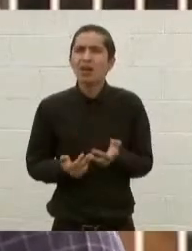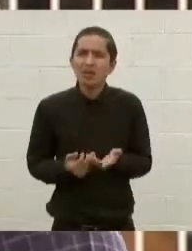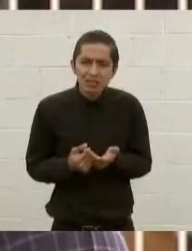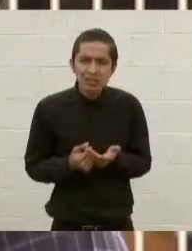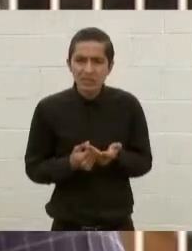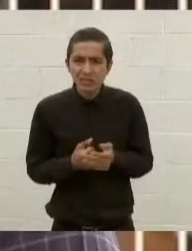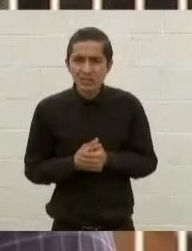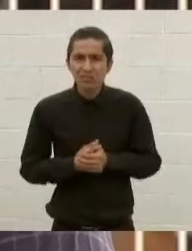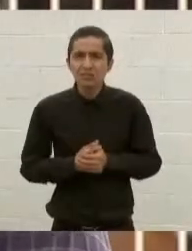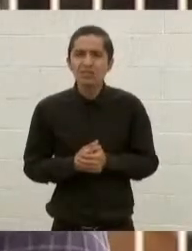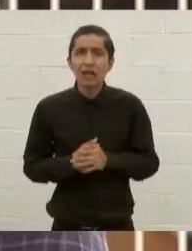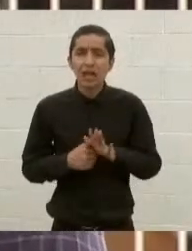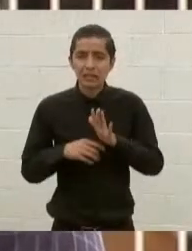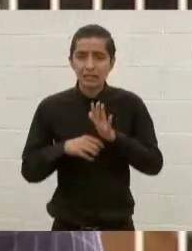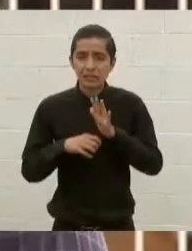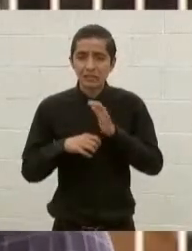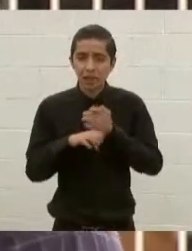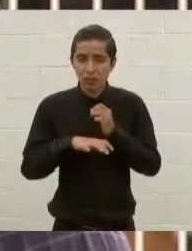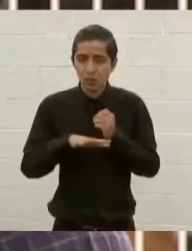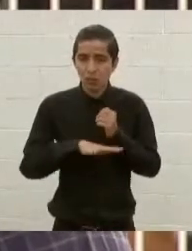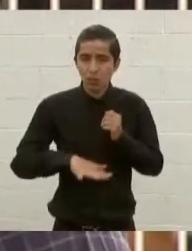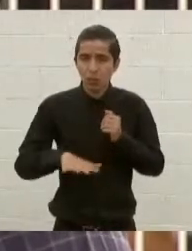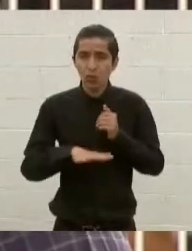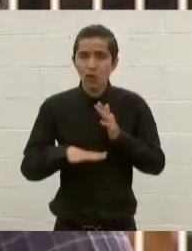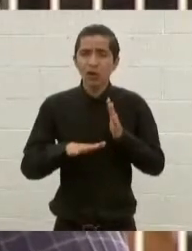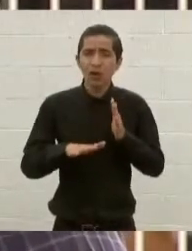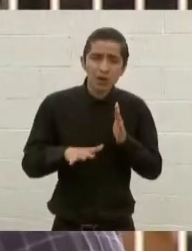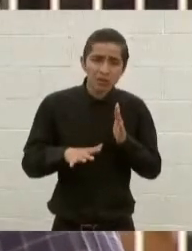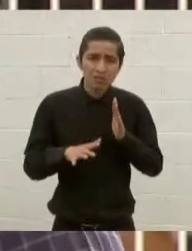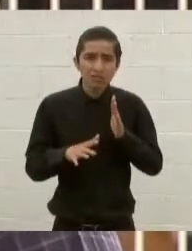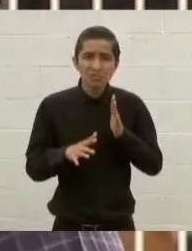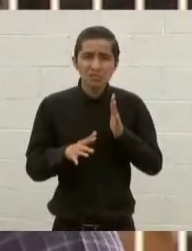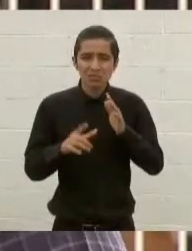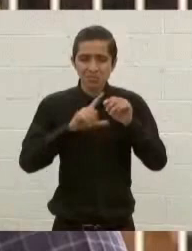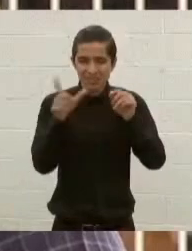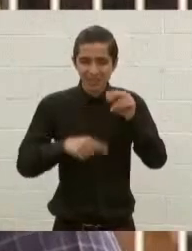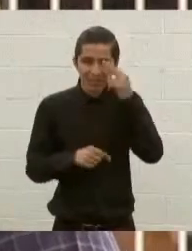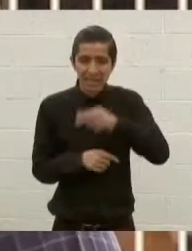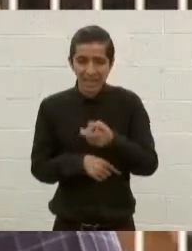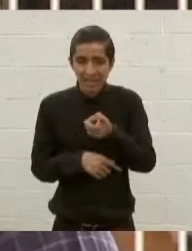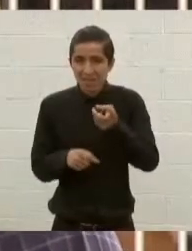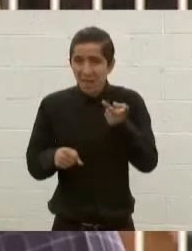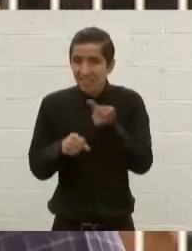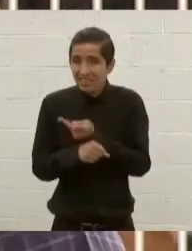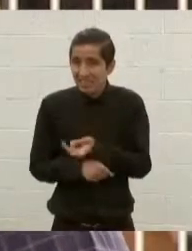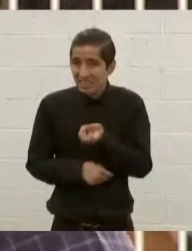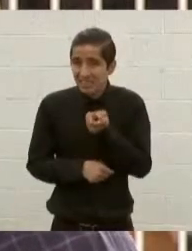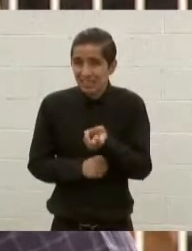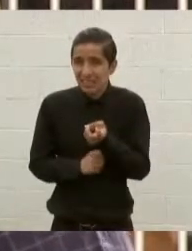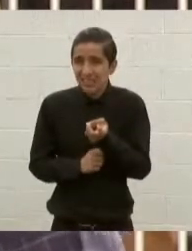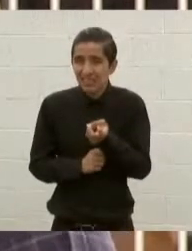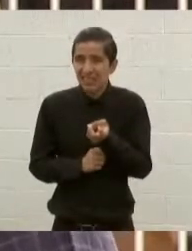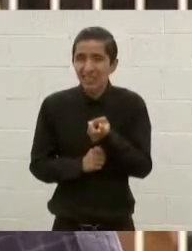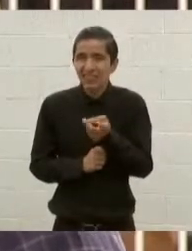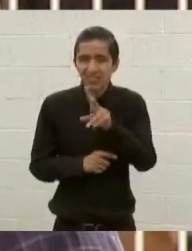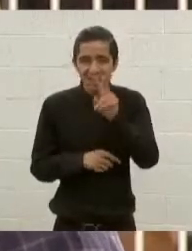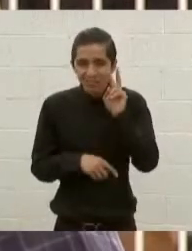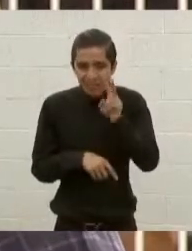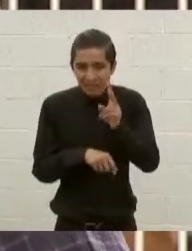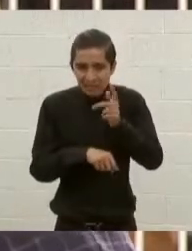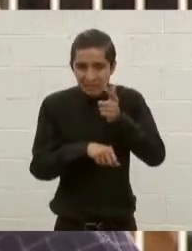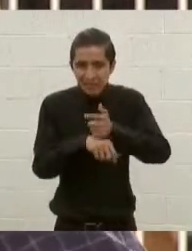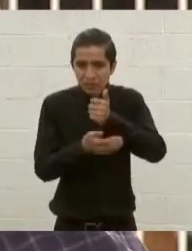es una decisión de estado pues combatir la criminalidad y ante estos hechos como los que vimos hoy